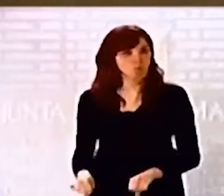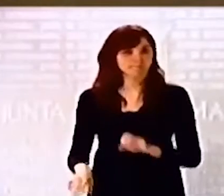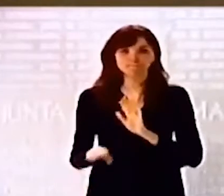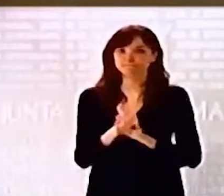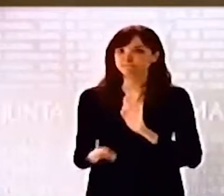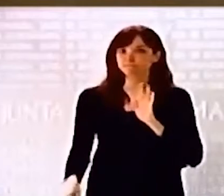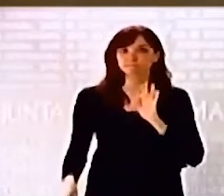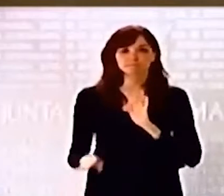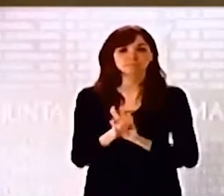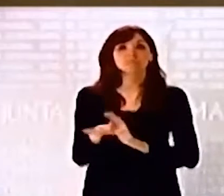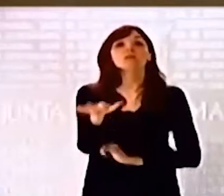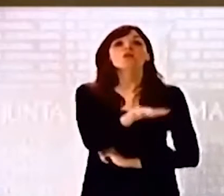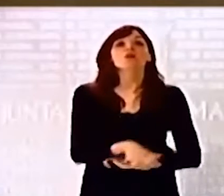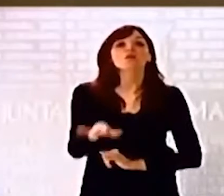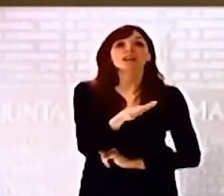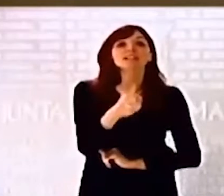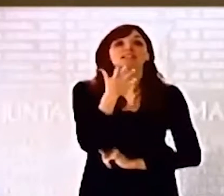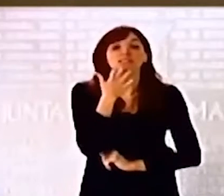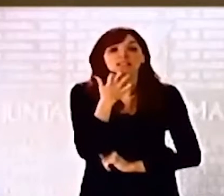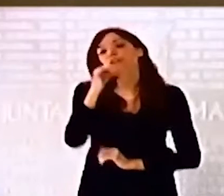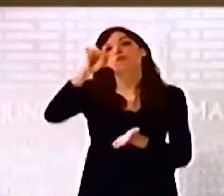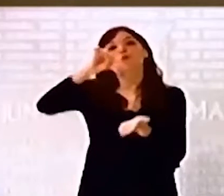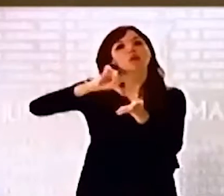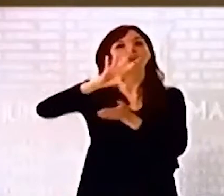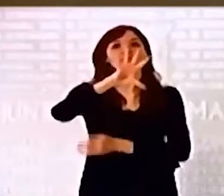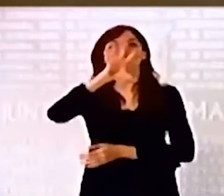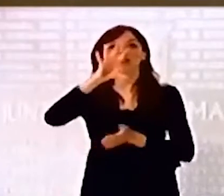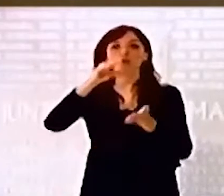en las poblaciones de más de 5.000 habitantes?